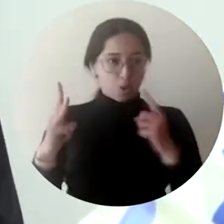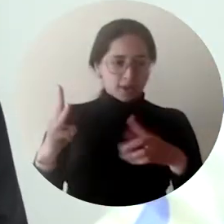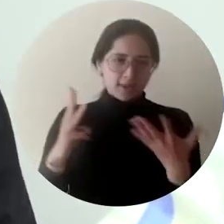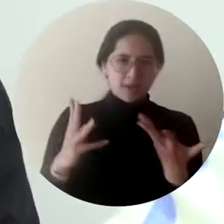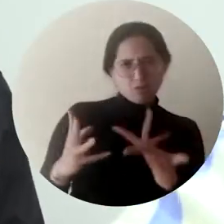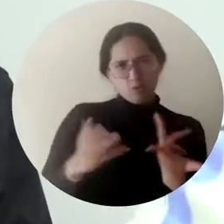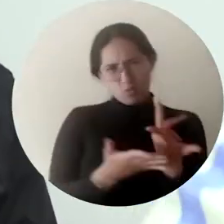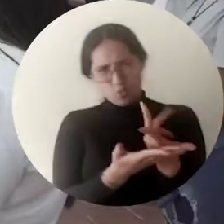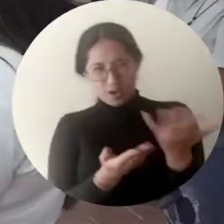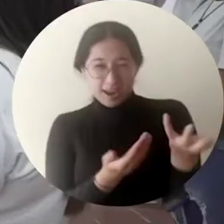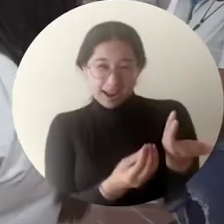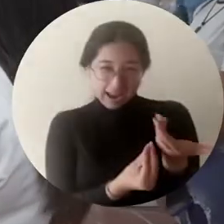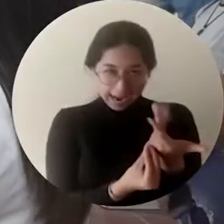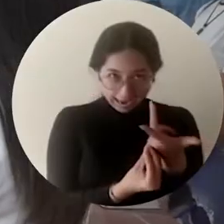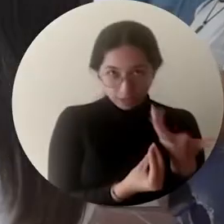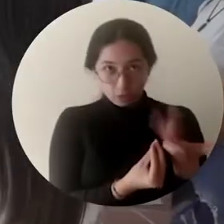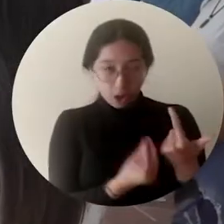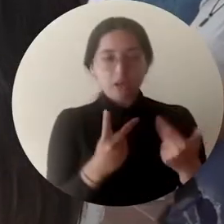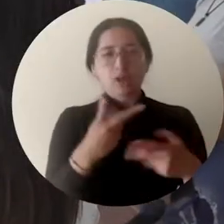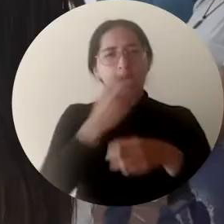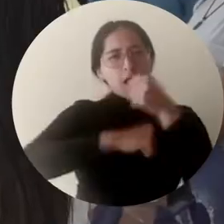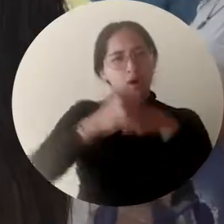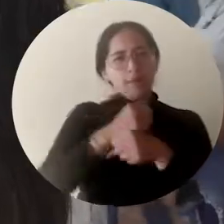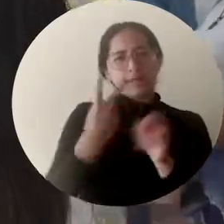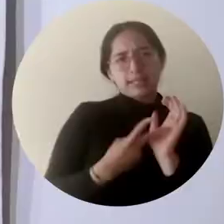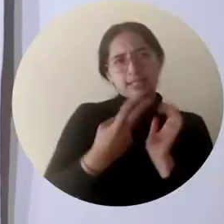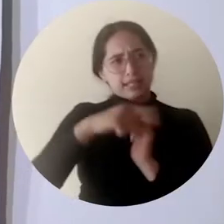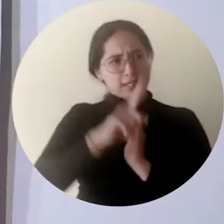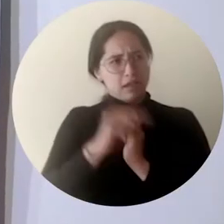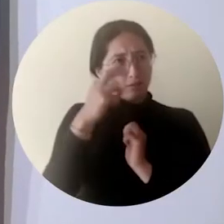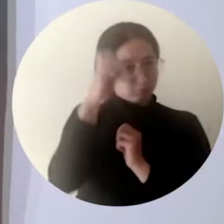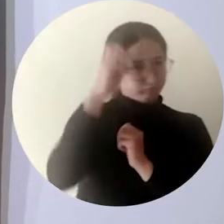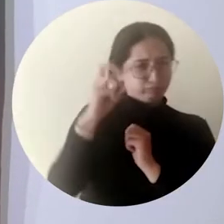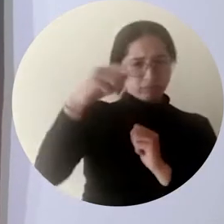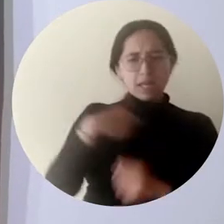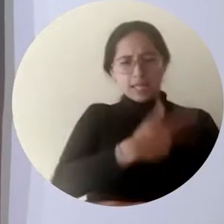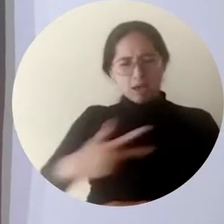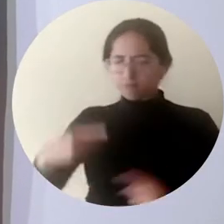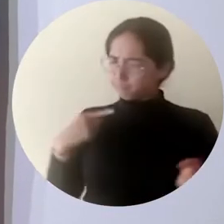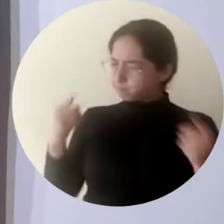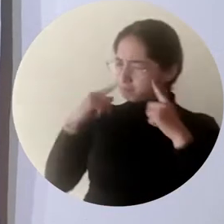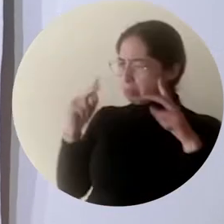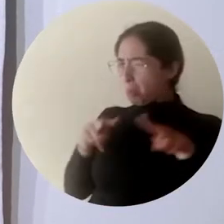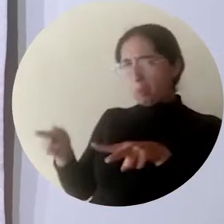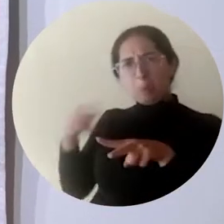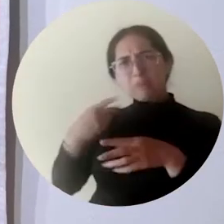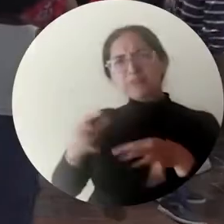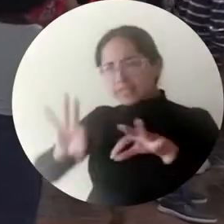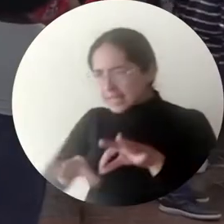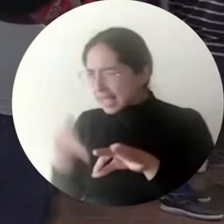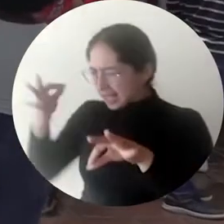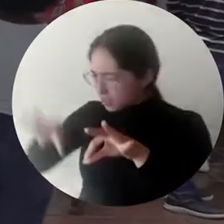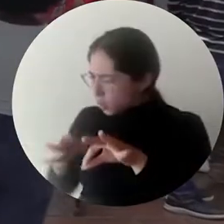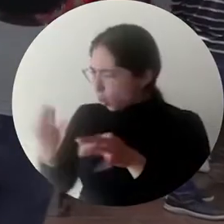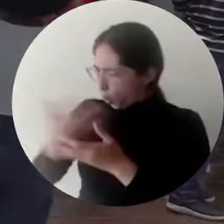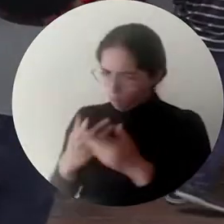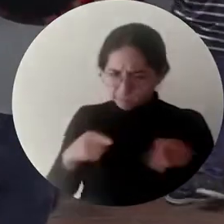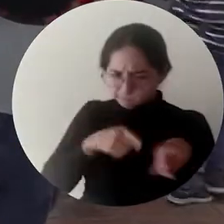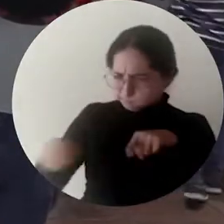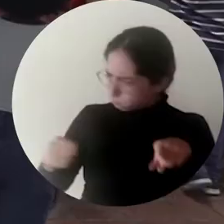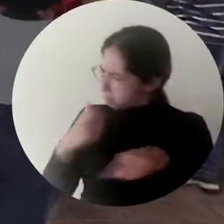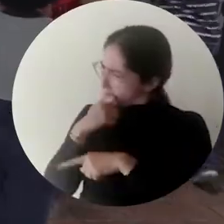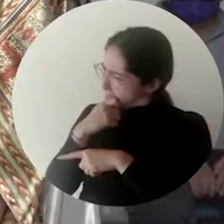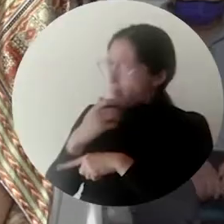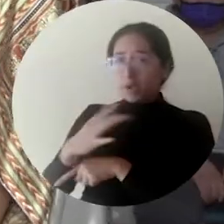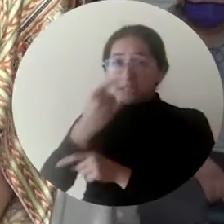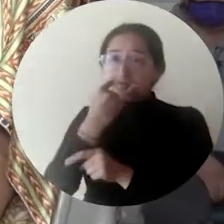Kut Nutsen en 2016, quien se vio atraído por la forma y expresión de los tejidos y se motivó a conectar ambas culturas e